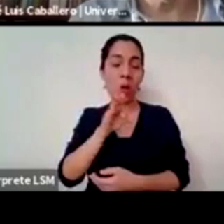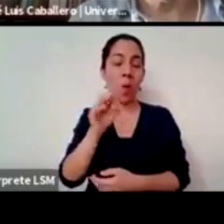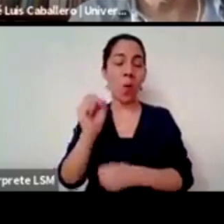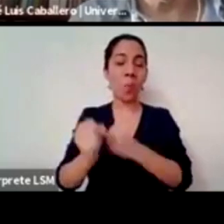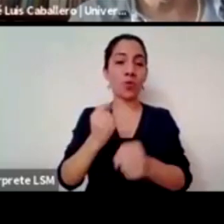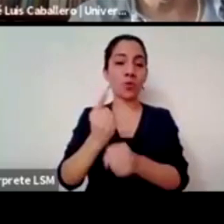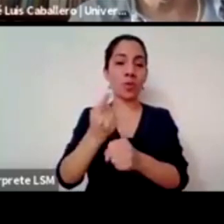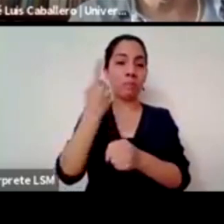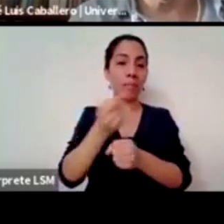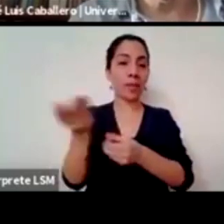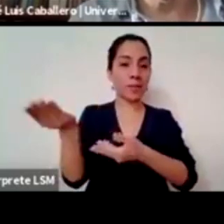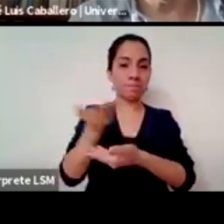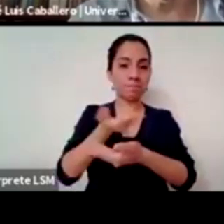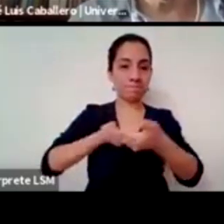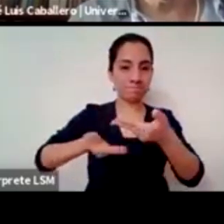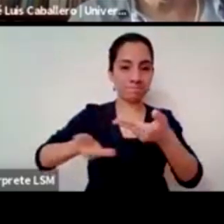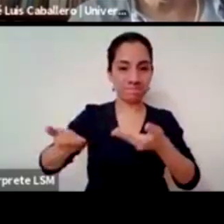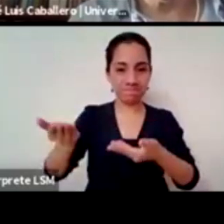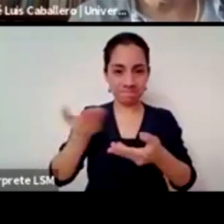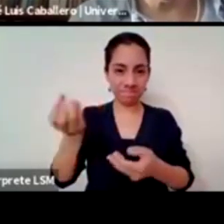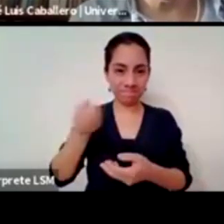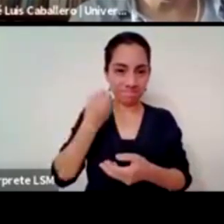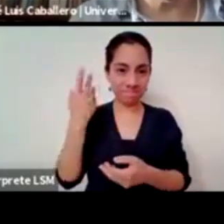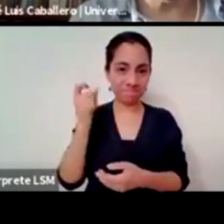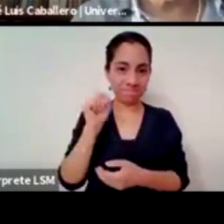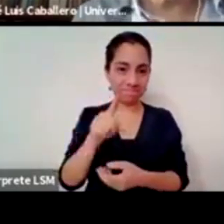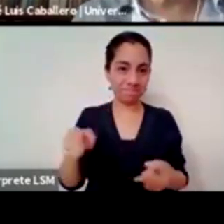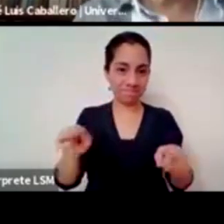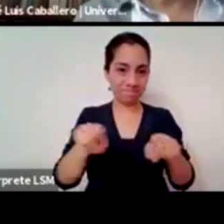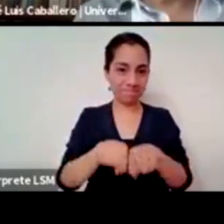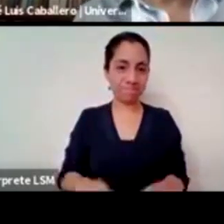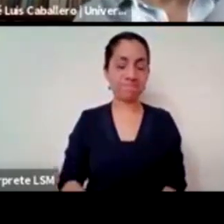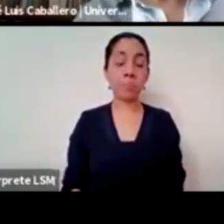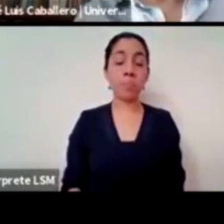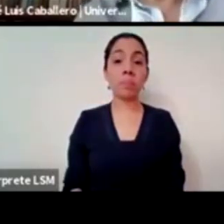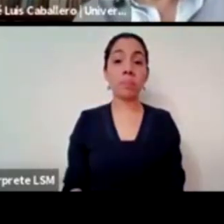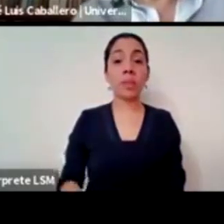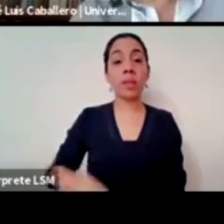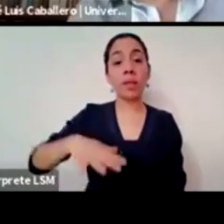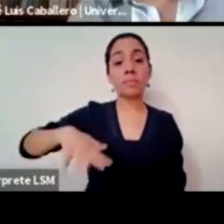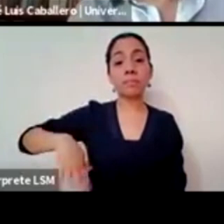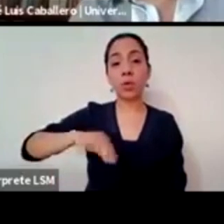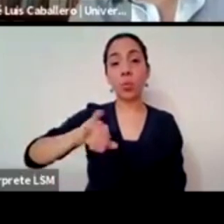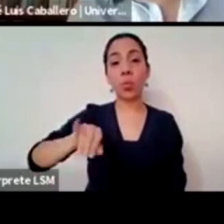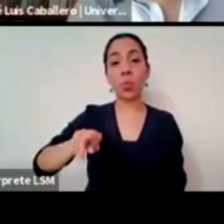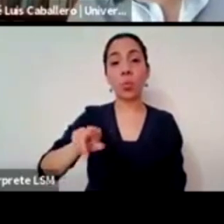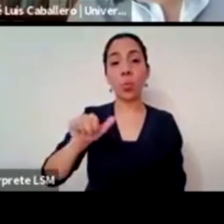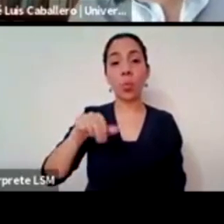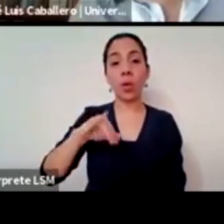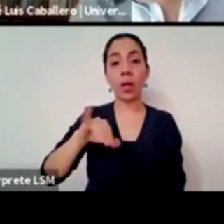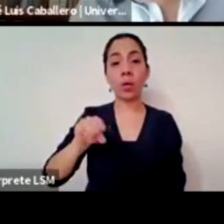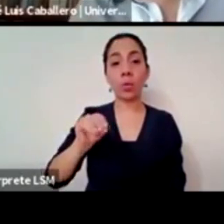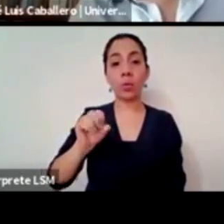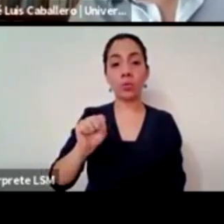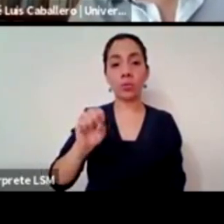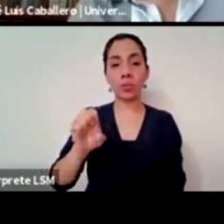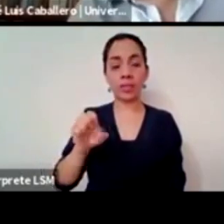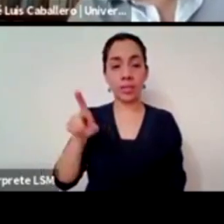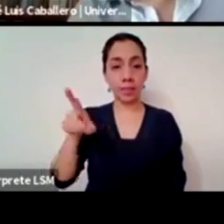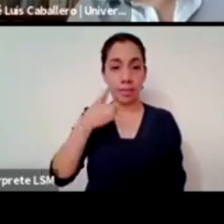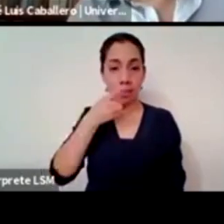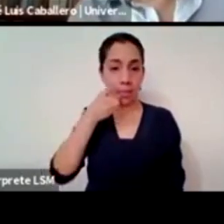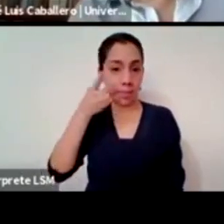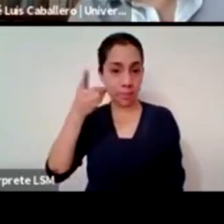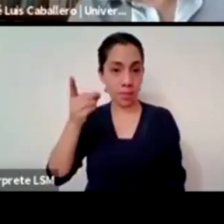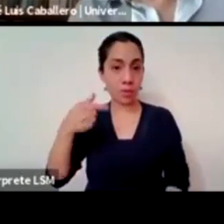decir una cosa que voy a retomar algo que dijo Juanjo José hace un momento pero yo lo voy a formular de otra manera para mí